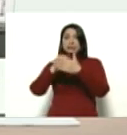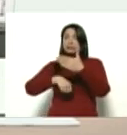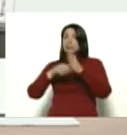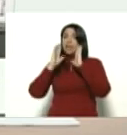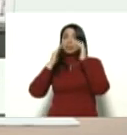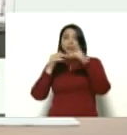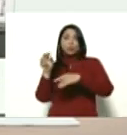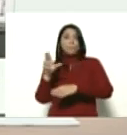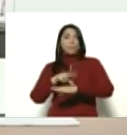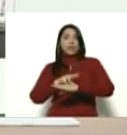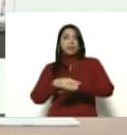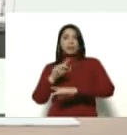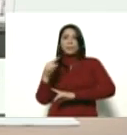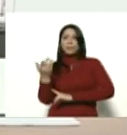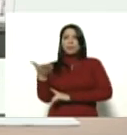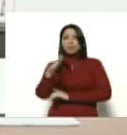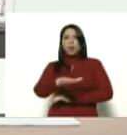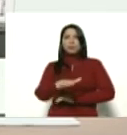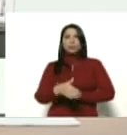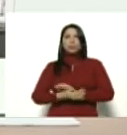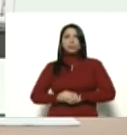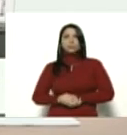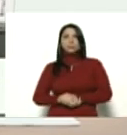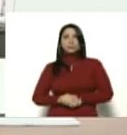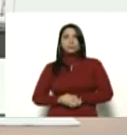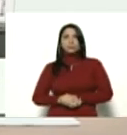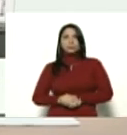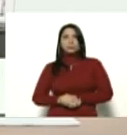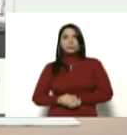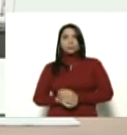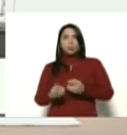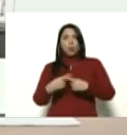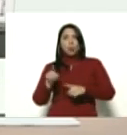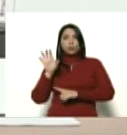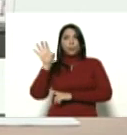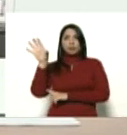Creo que fue el primer fallecido en el exterior.